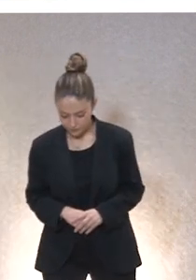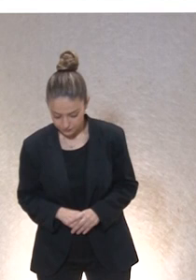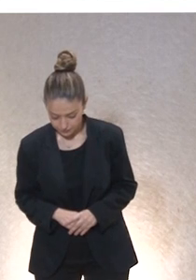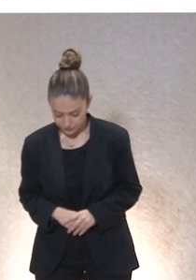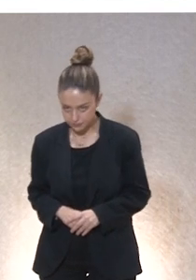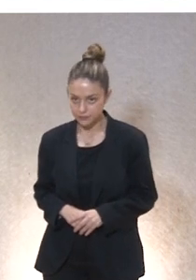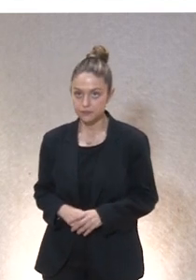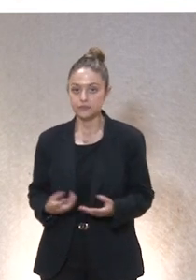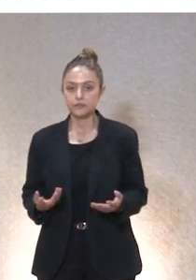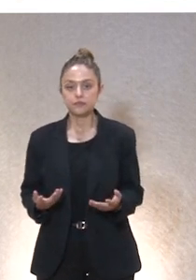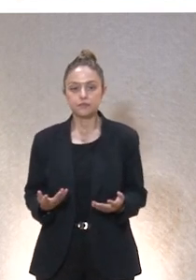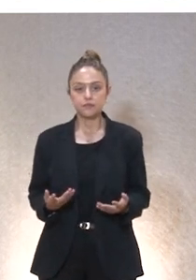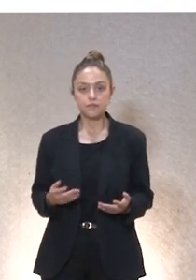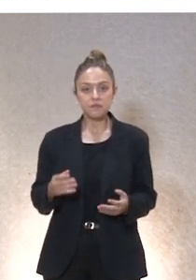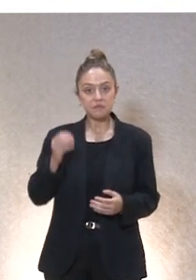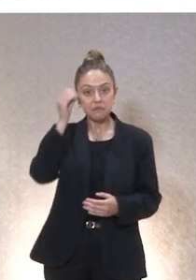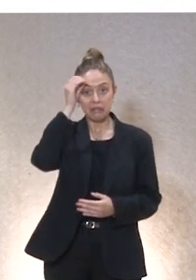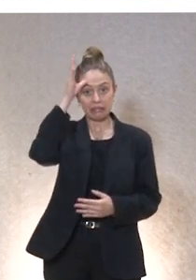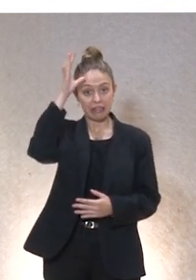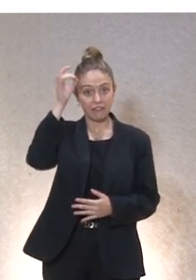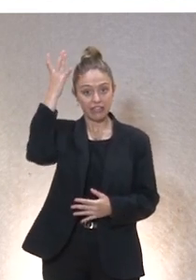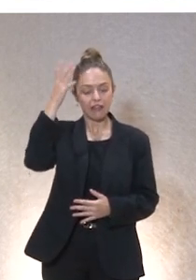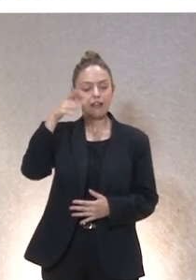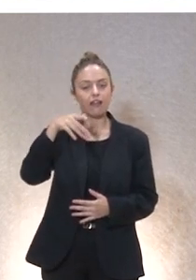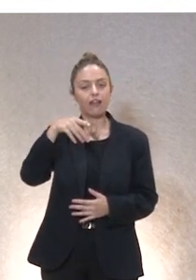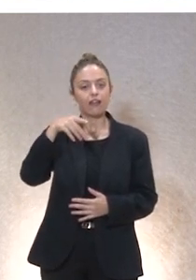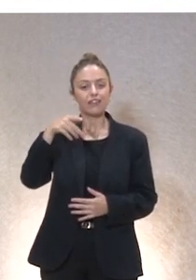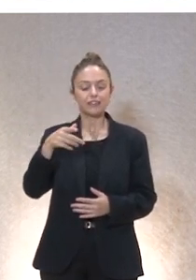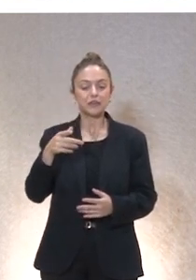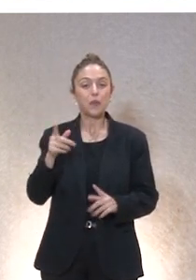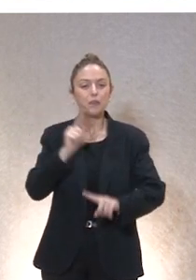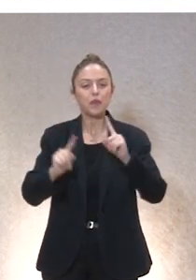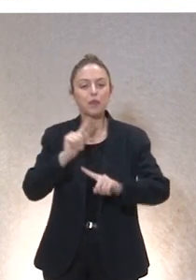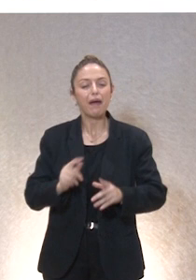el tema, es decir, en la inteligencia artificial hay un problema fundamental y es el problema del tiempo.